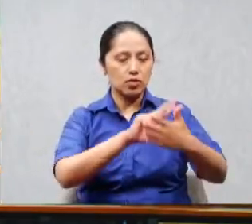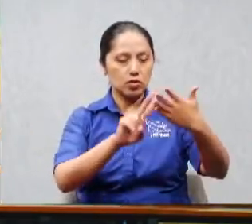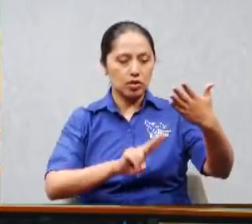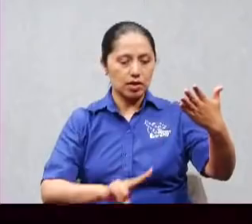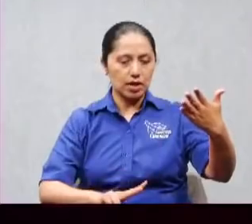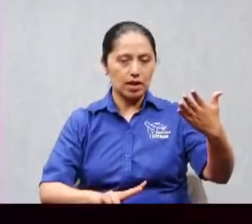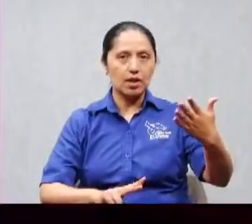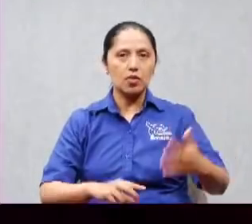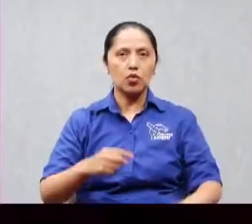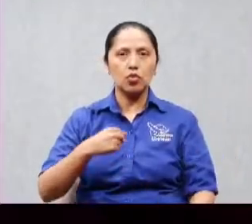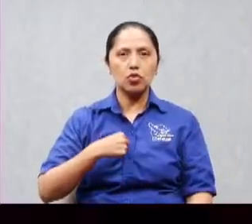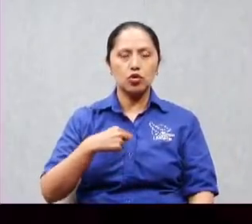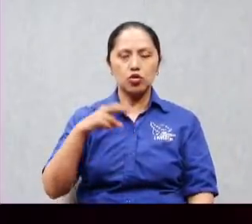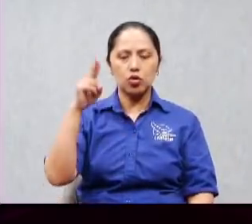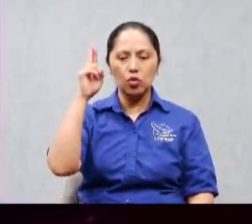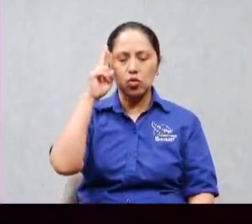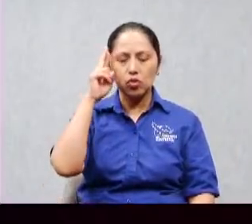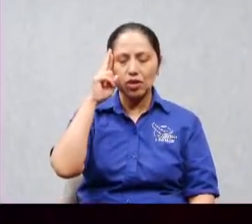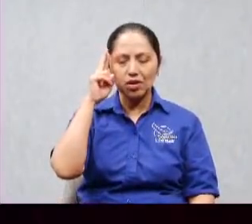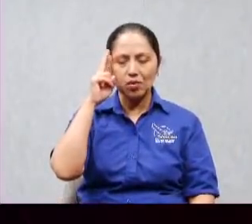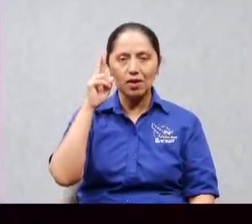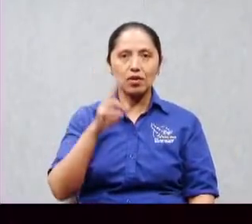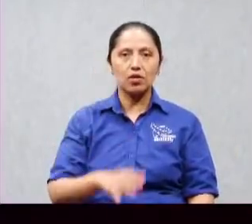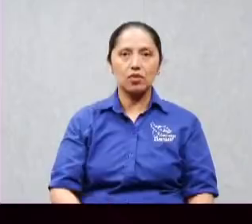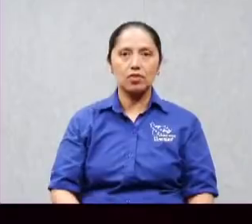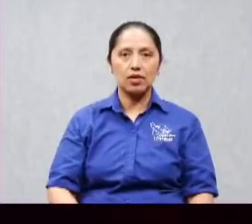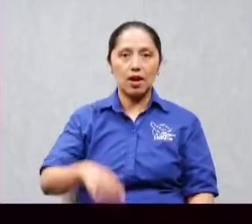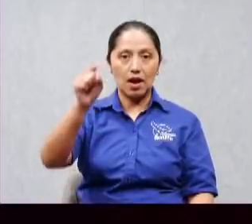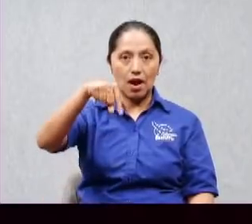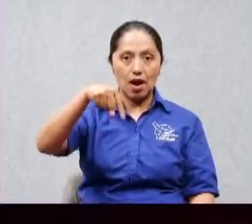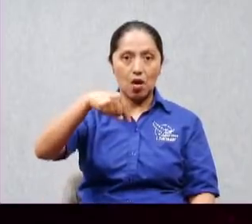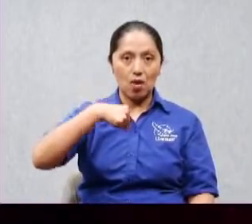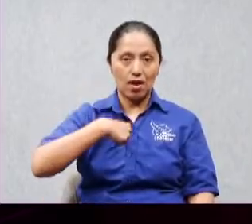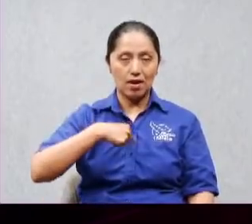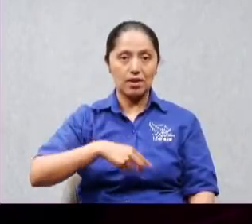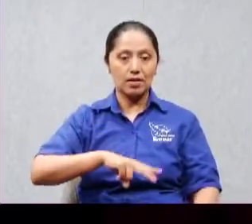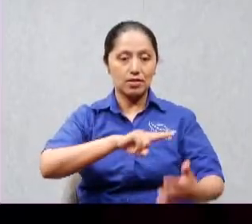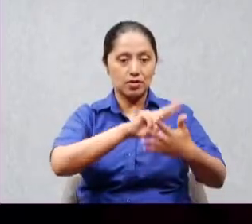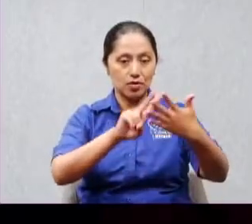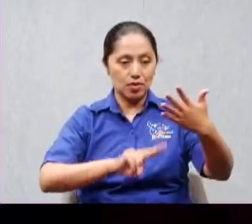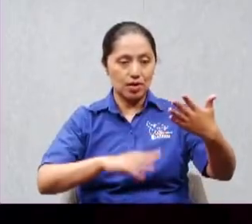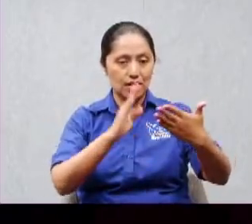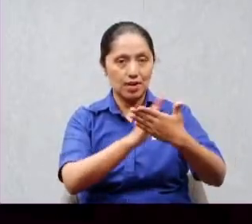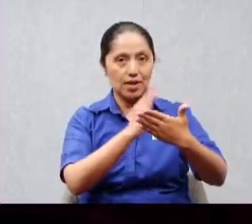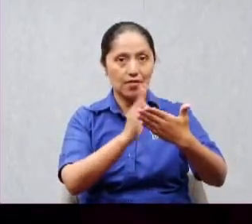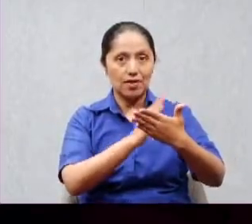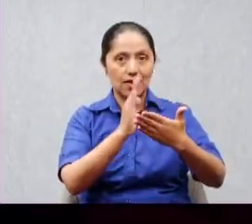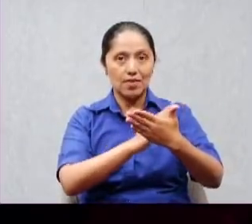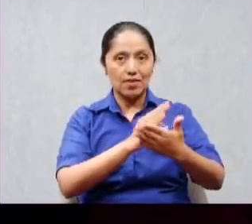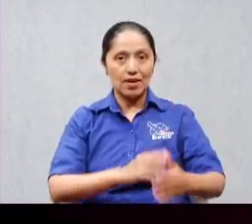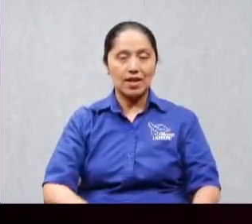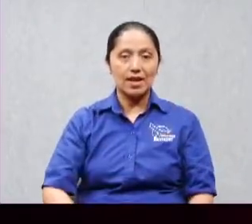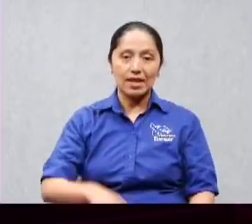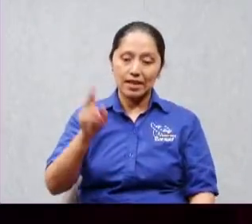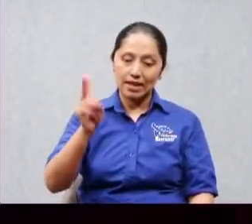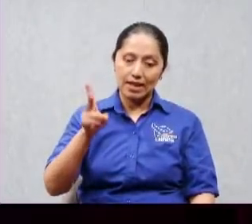le estoy diciendo entonces yo veo en la biblia que cada vez que se derriba a un jefe me es más fácil pensar pero por